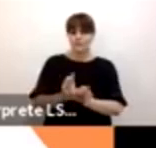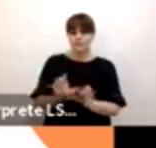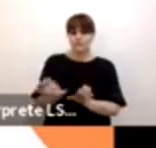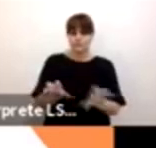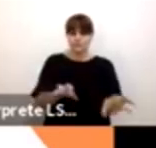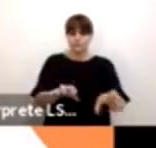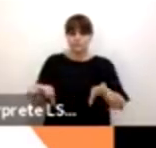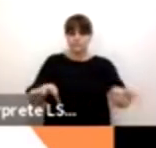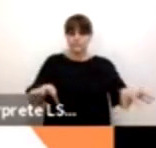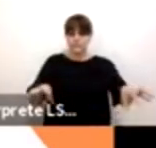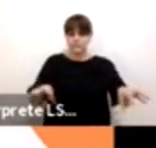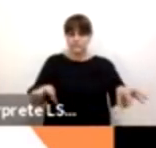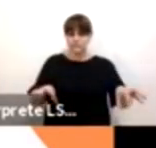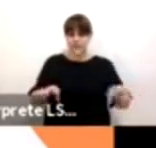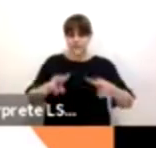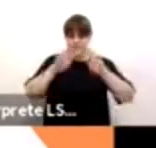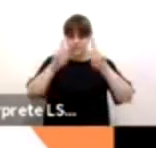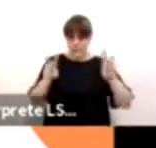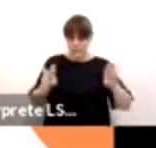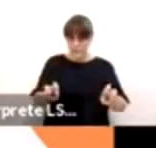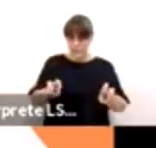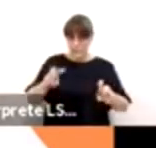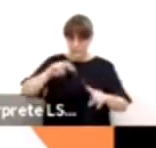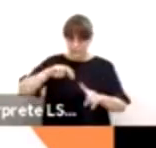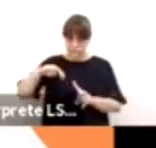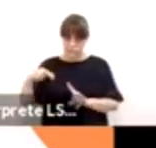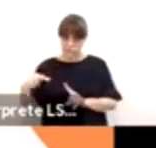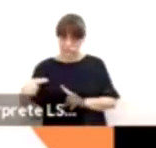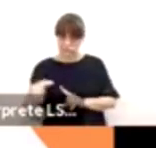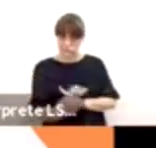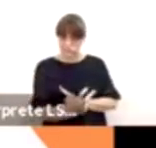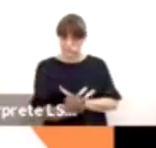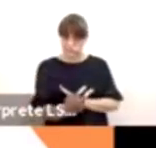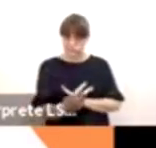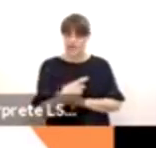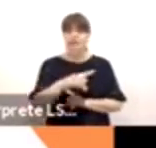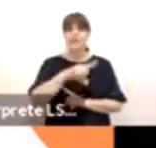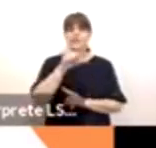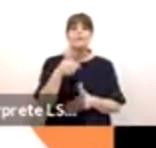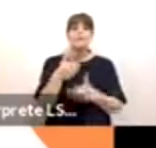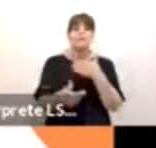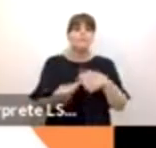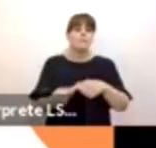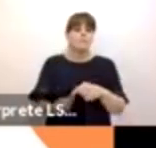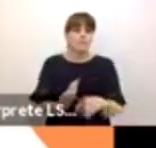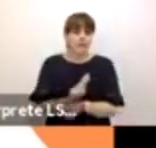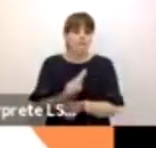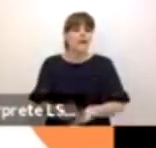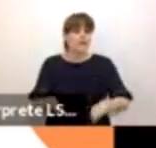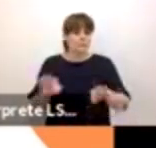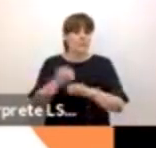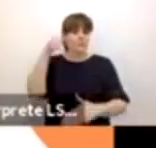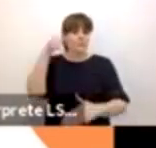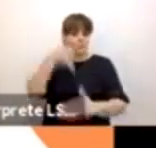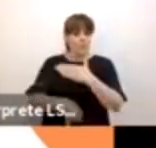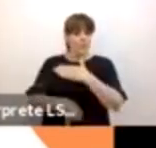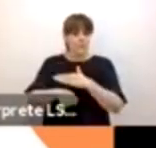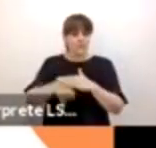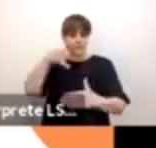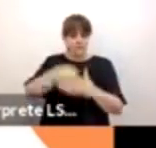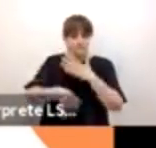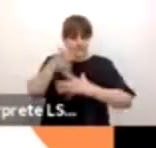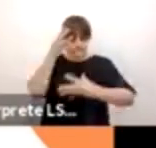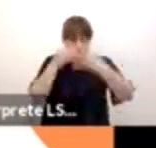temáticas pueden determinar mucho los impactos que tengamos en las poblaciones, si es que estas dimensiones